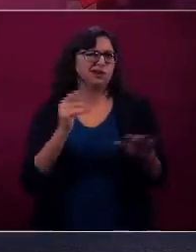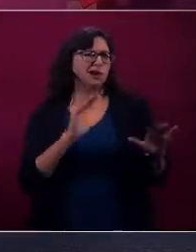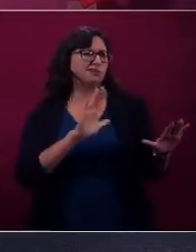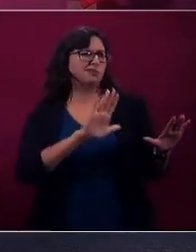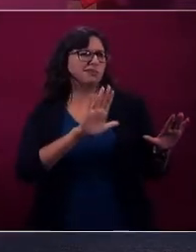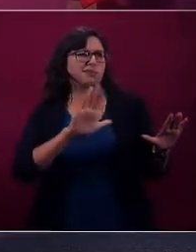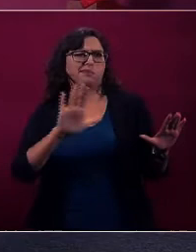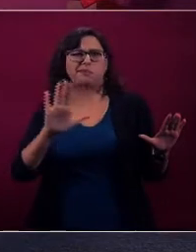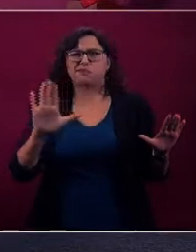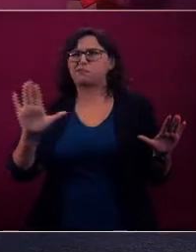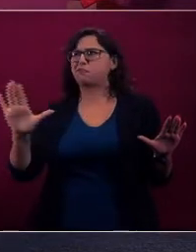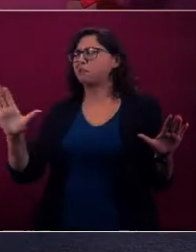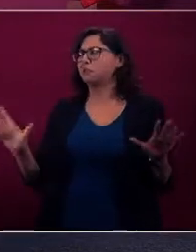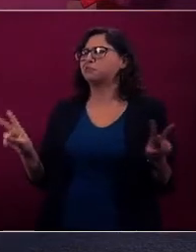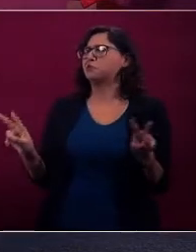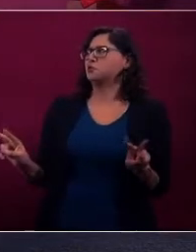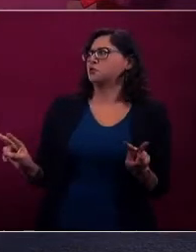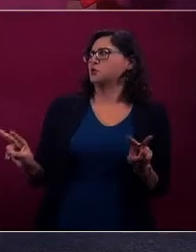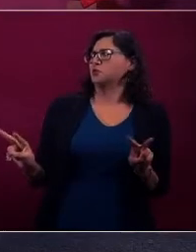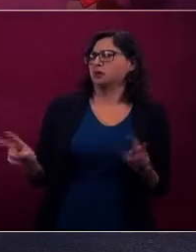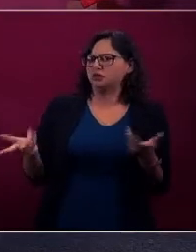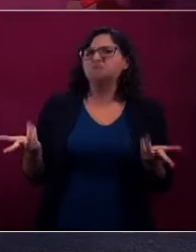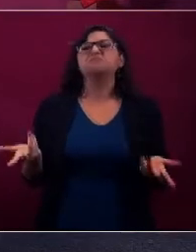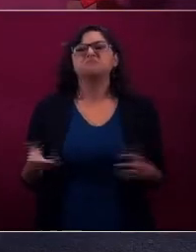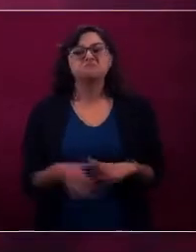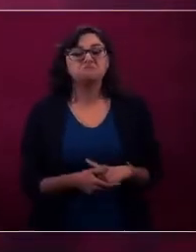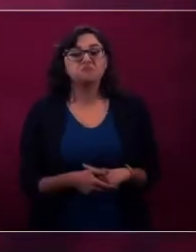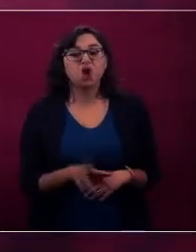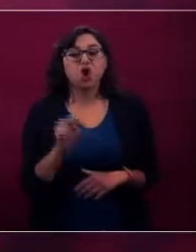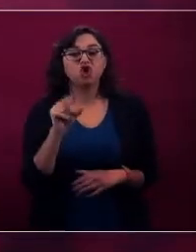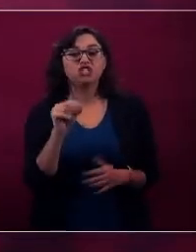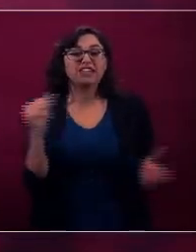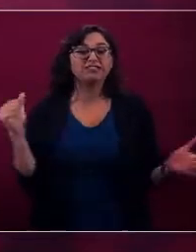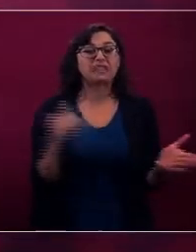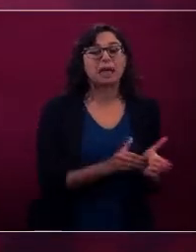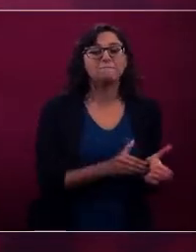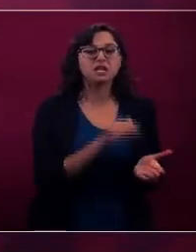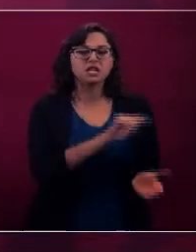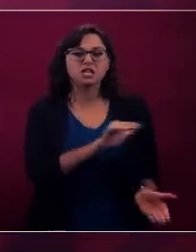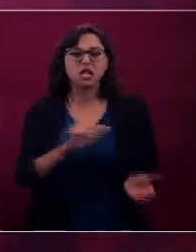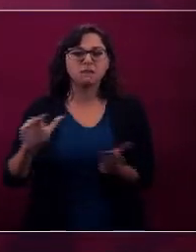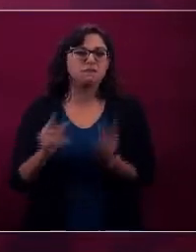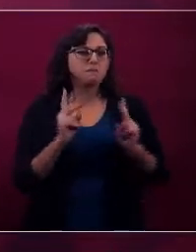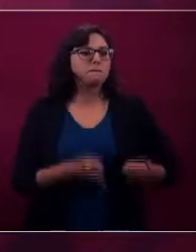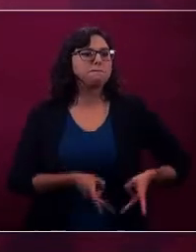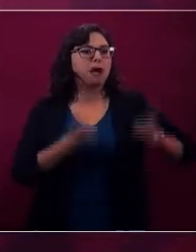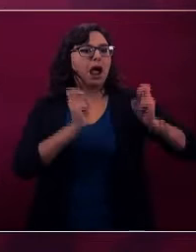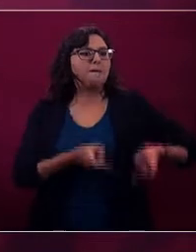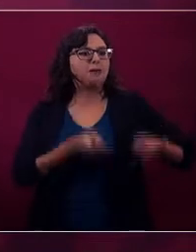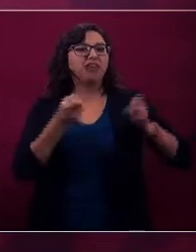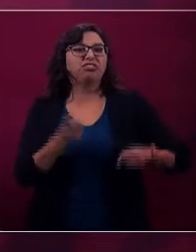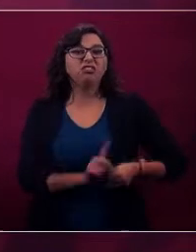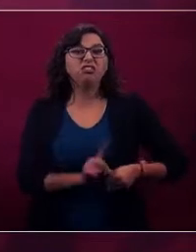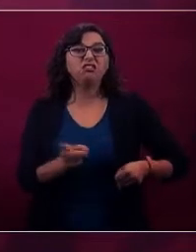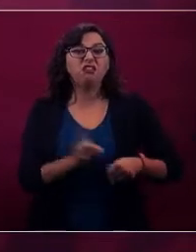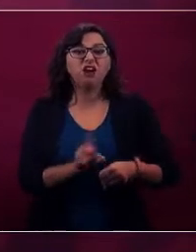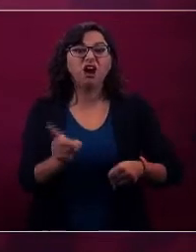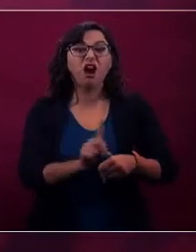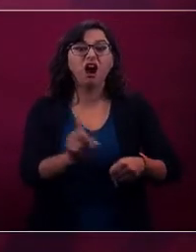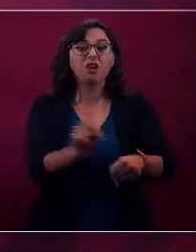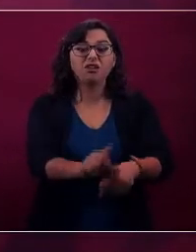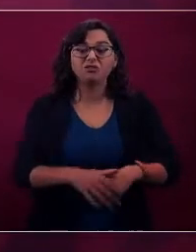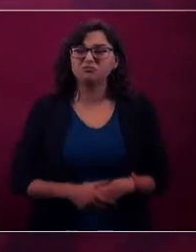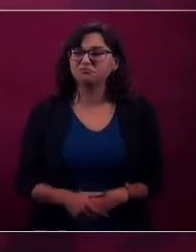Y repito, se robaron 80 mil barriles. Ayer que estábamos revisando lo que pasa en